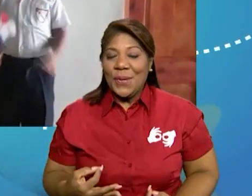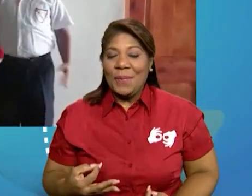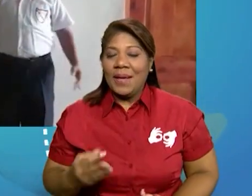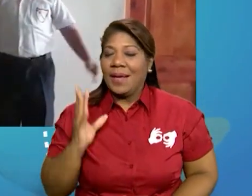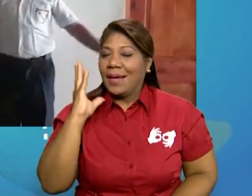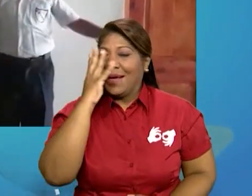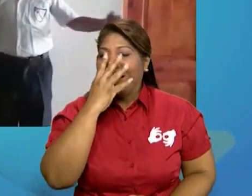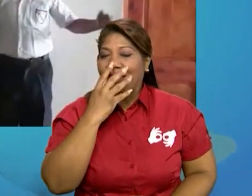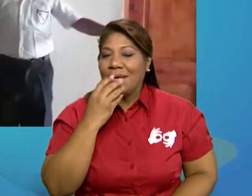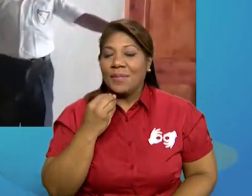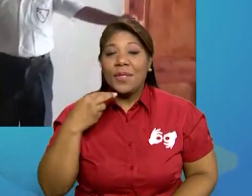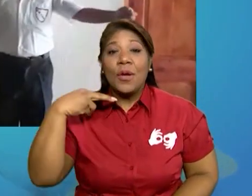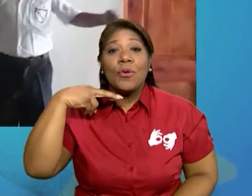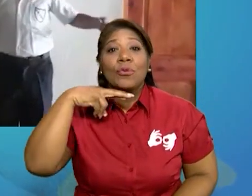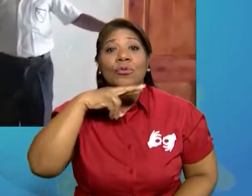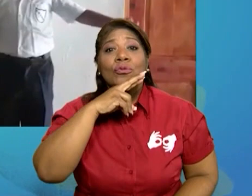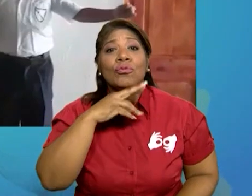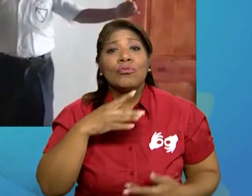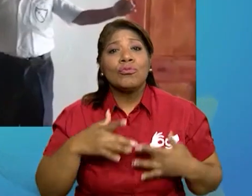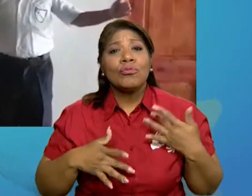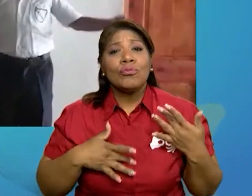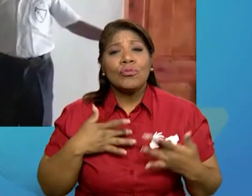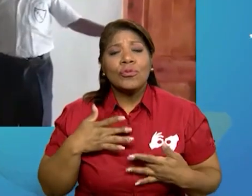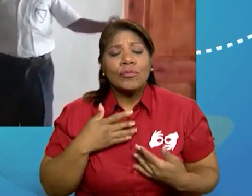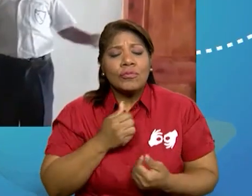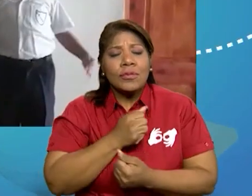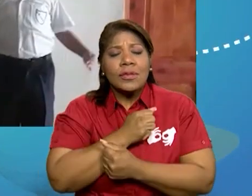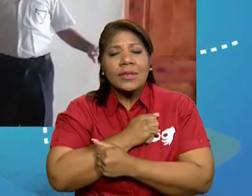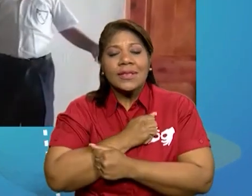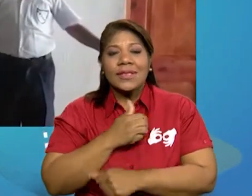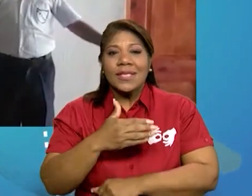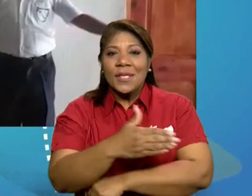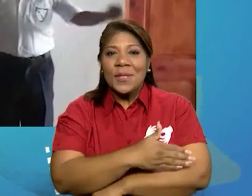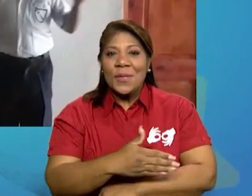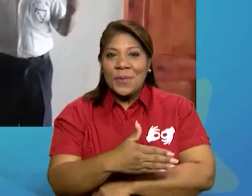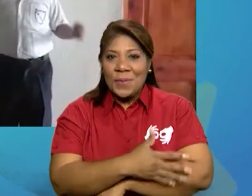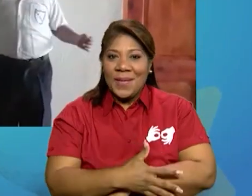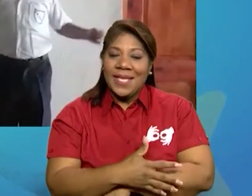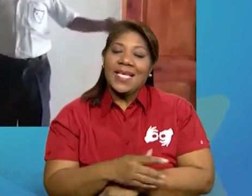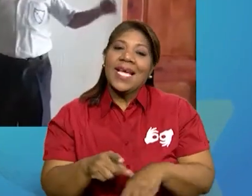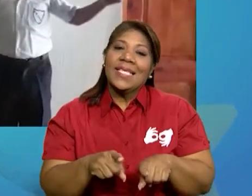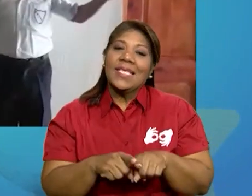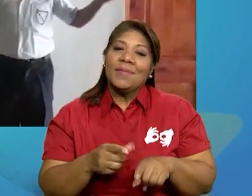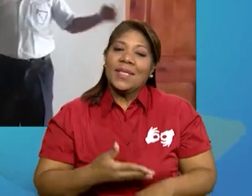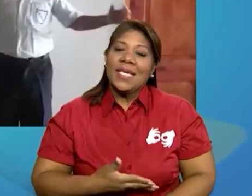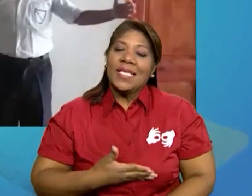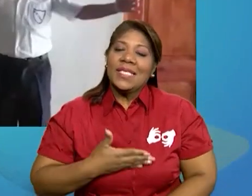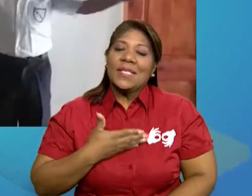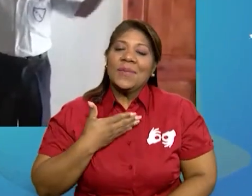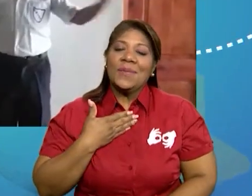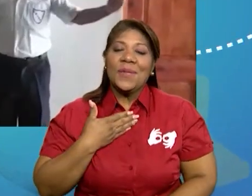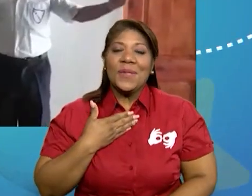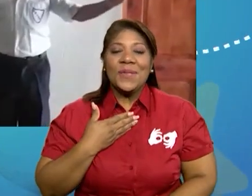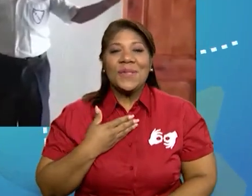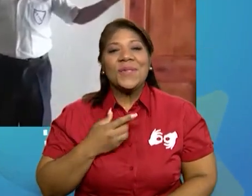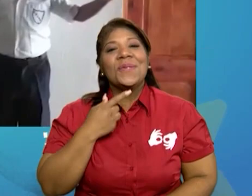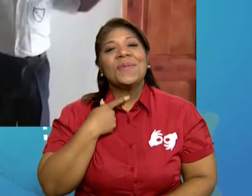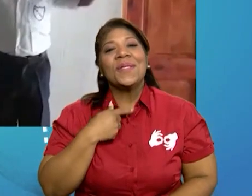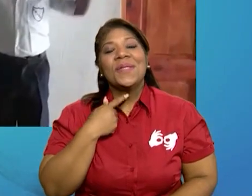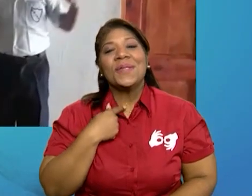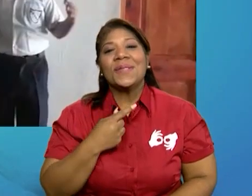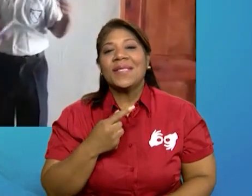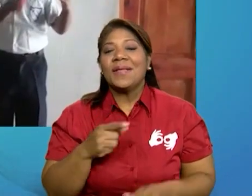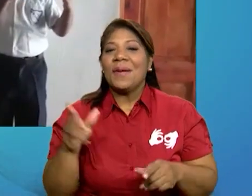Con su robo se han sentido el amor patrio, el corazón. Es mi orgullo y es mi encanto,